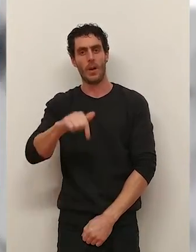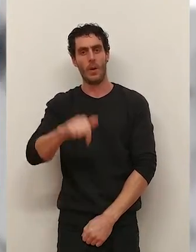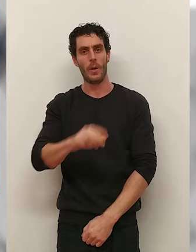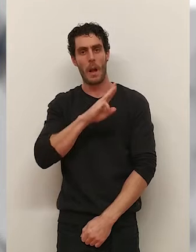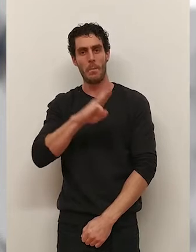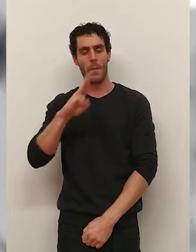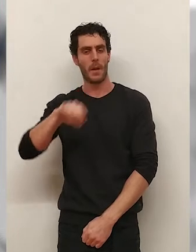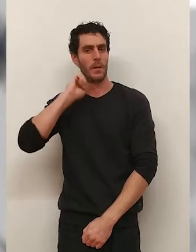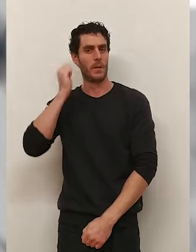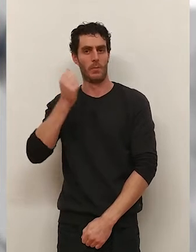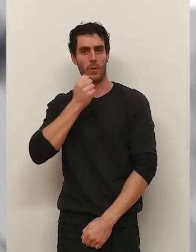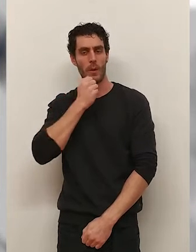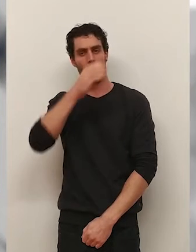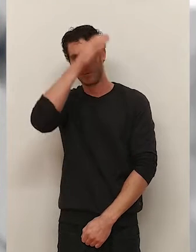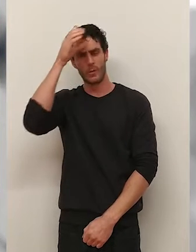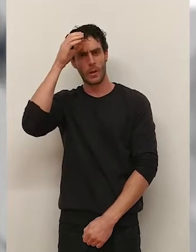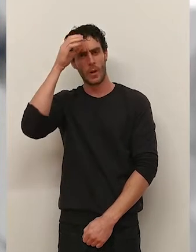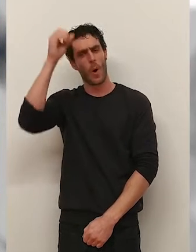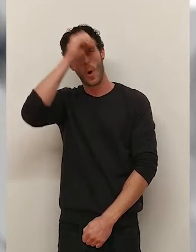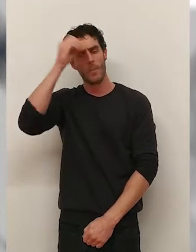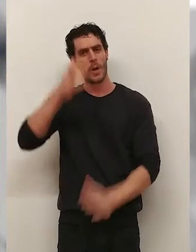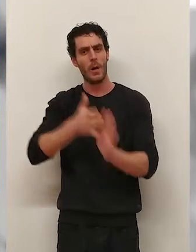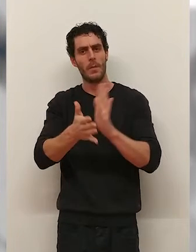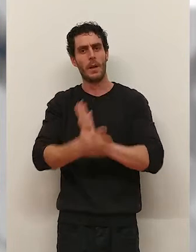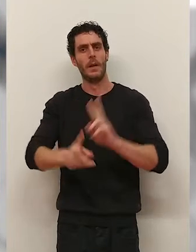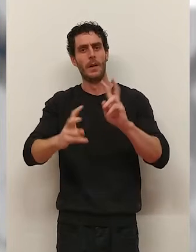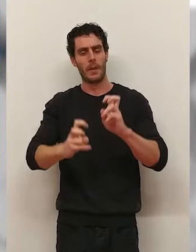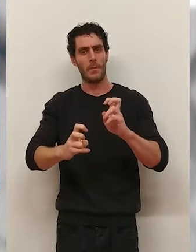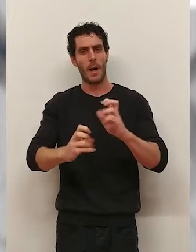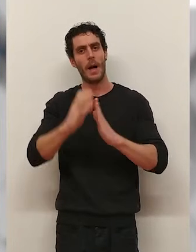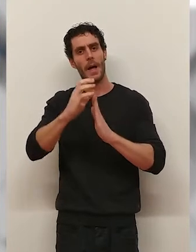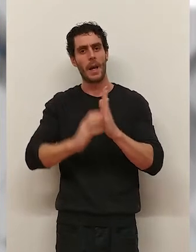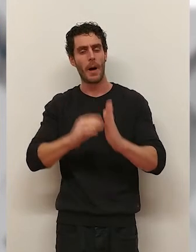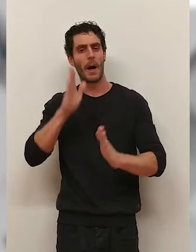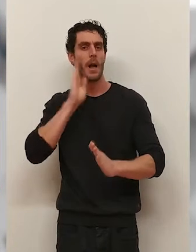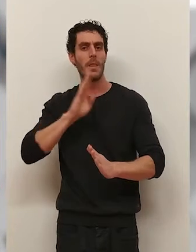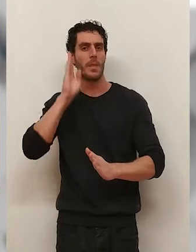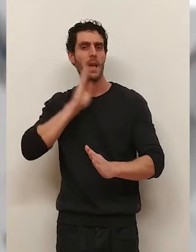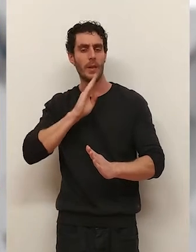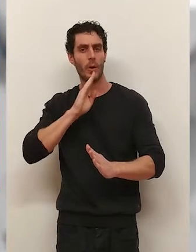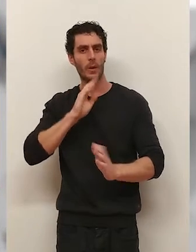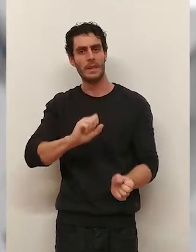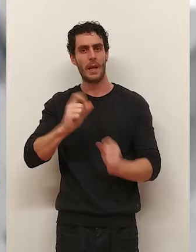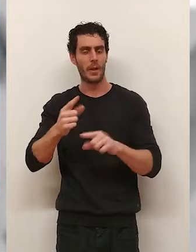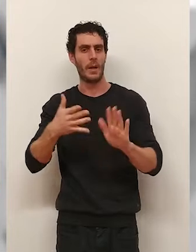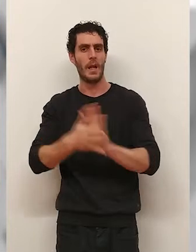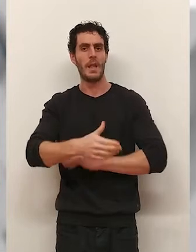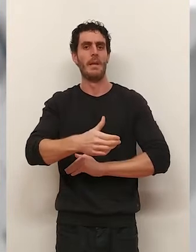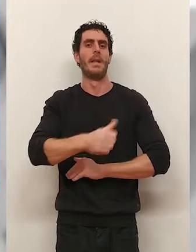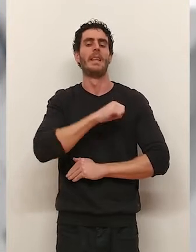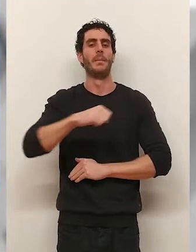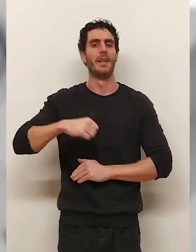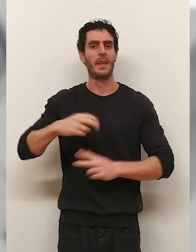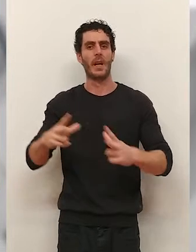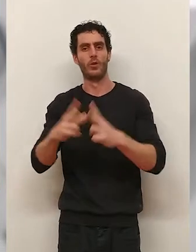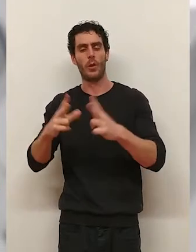Y hoy desde el PP se ha reclamado a Concha Andreu que dé su opinión sobre la rebaja del delito de sedición. Consideran los populares que la asociación entre independentistas